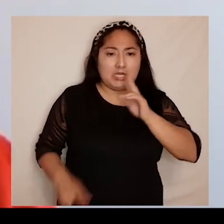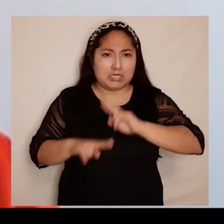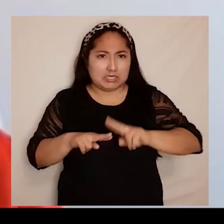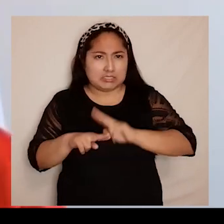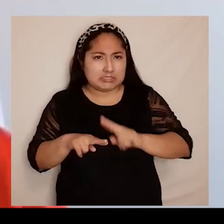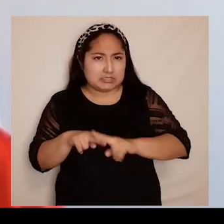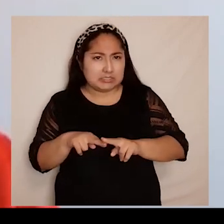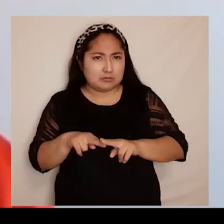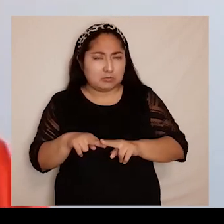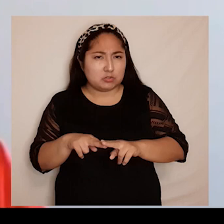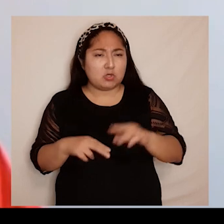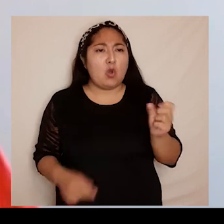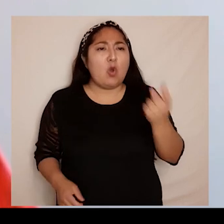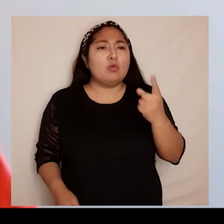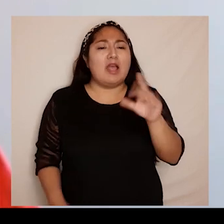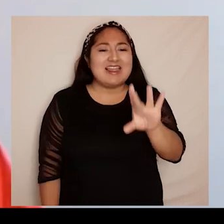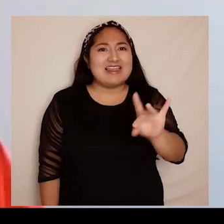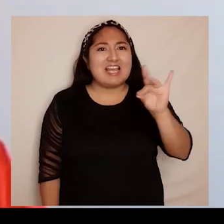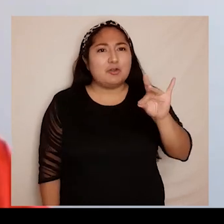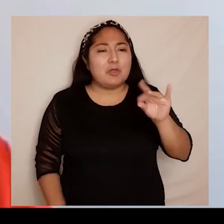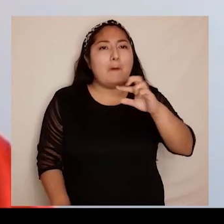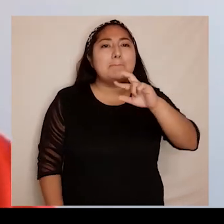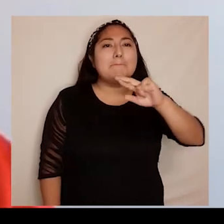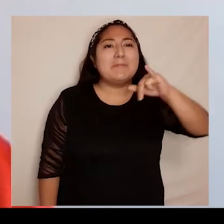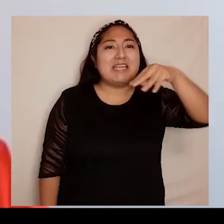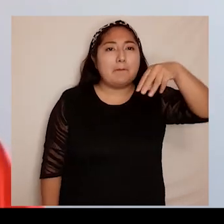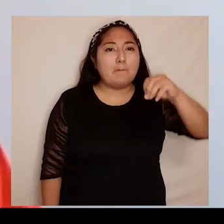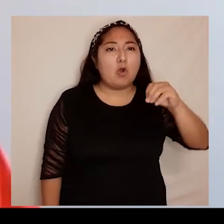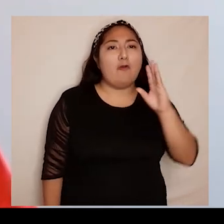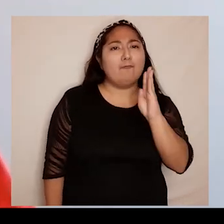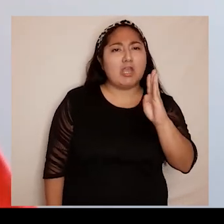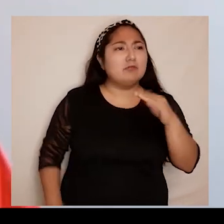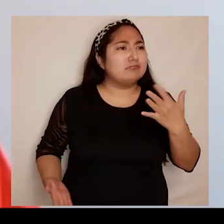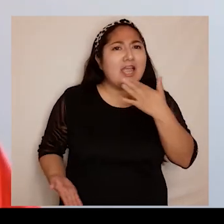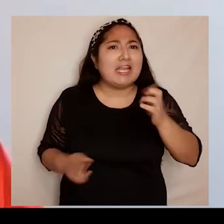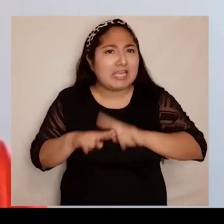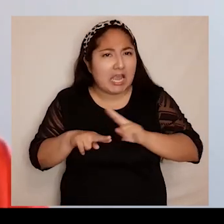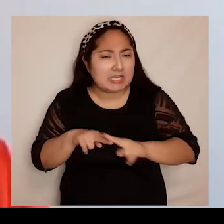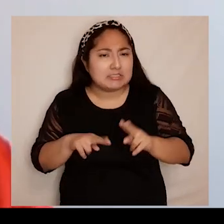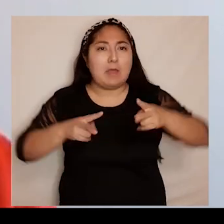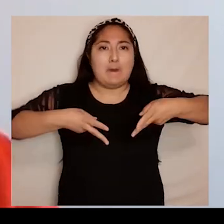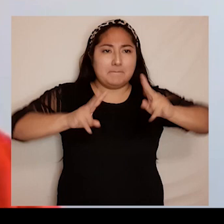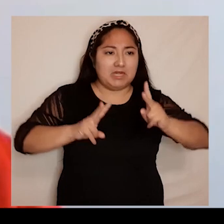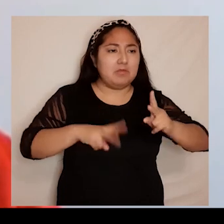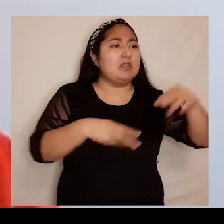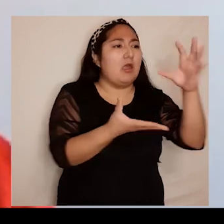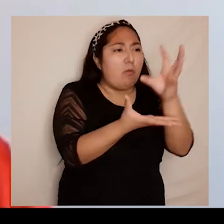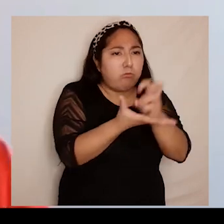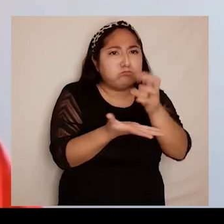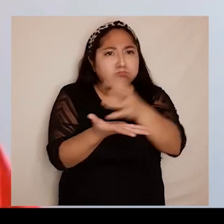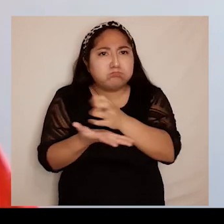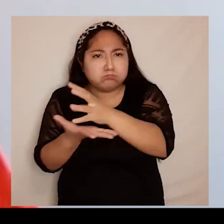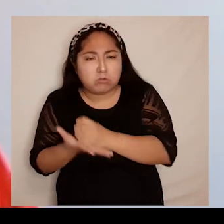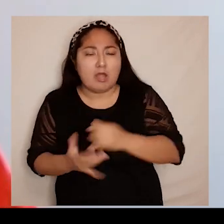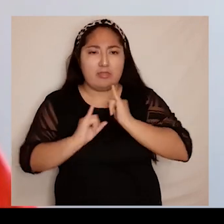implementado el descubridor Primo B, que potencia la búsqueda integrada y permite la recuperación de recursos de